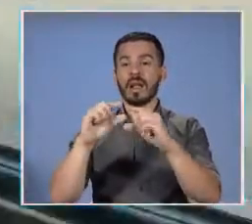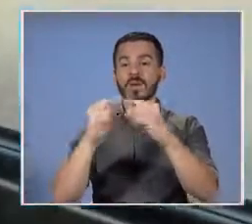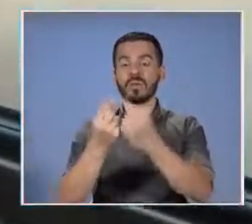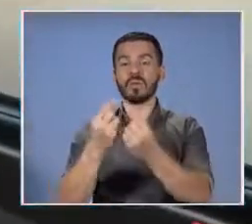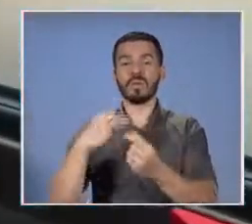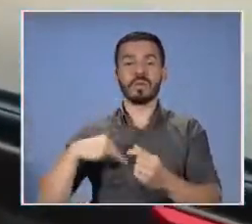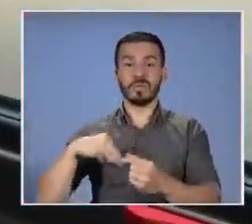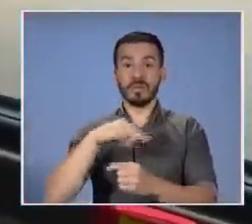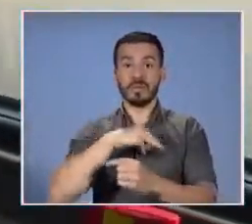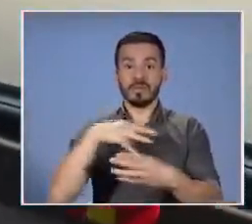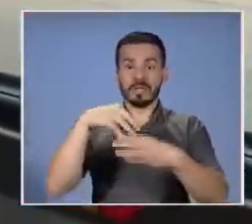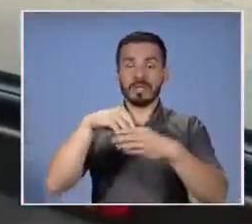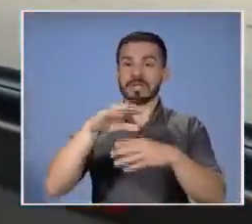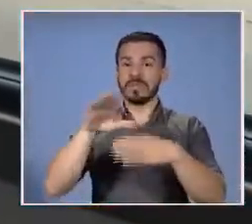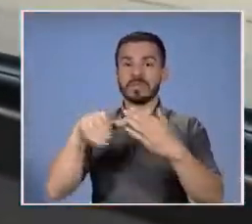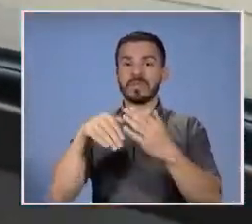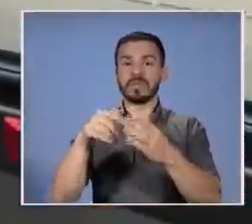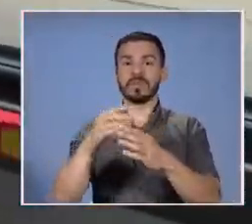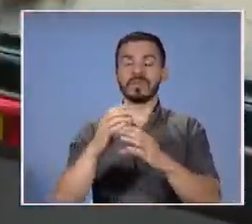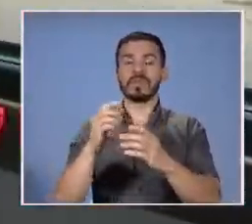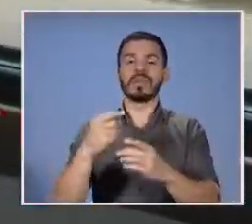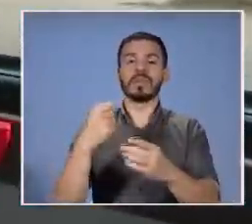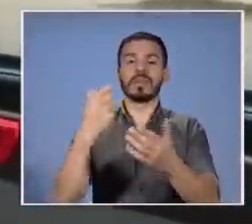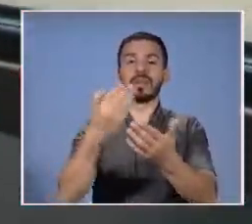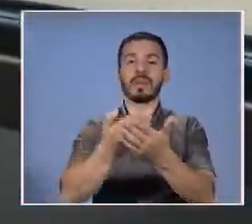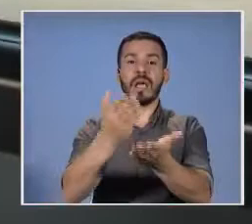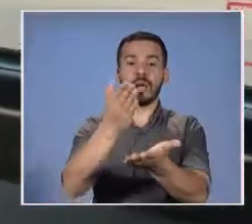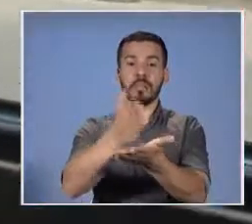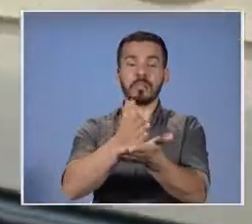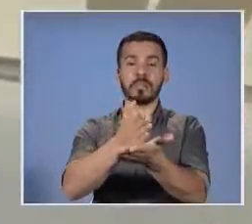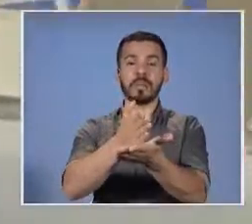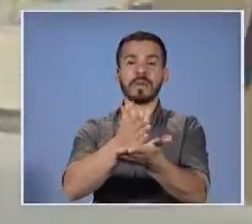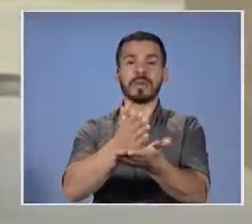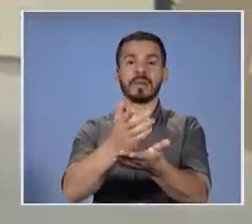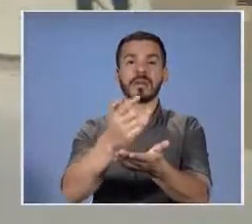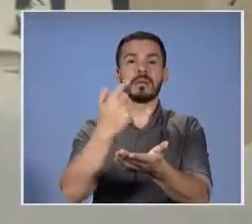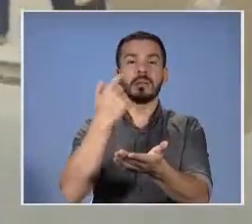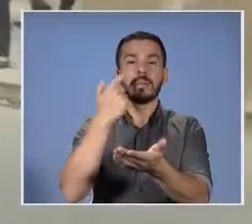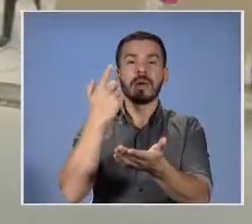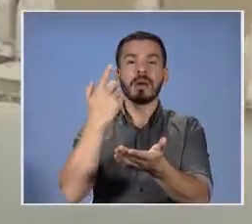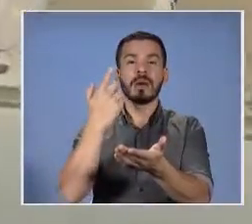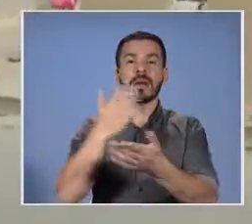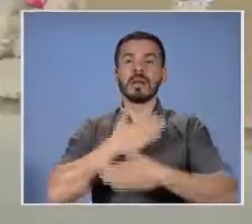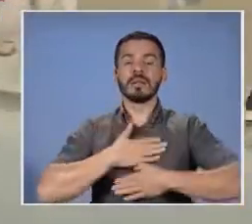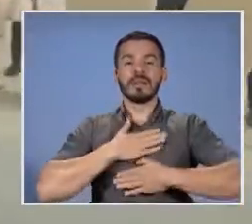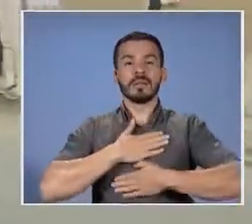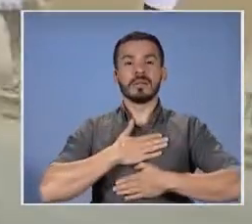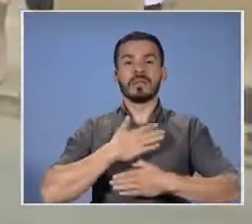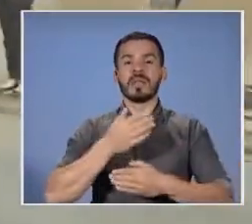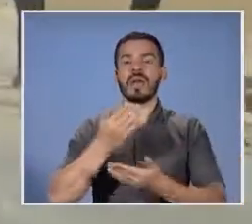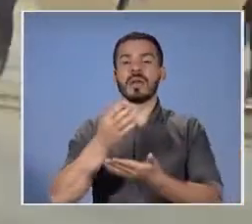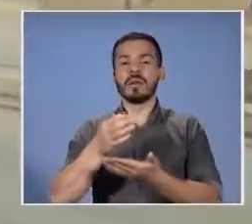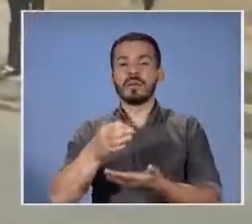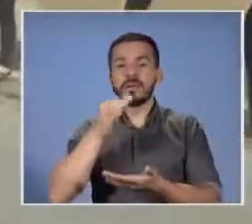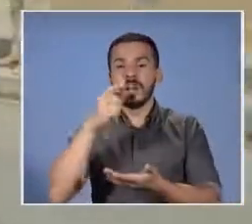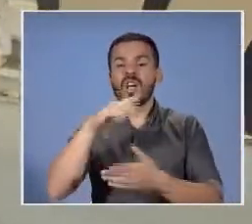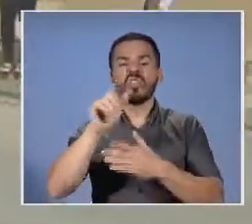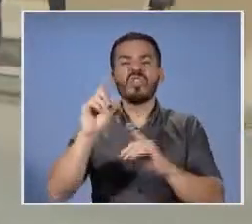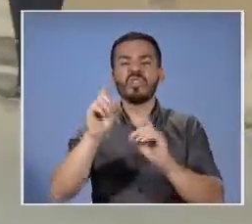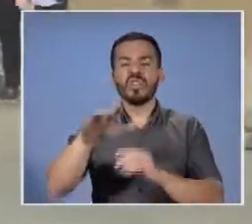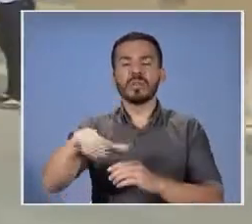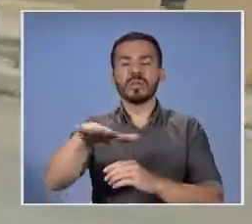al presidente electo Carlos Alvarado que está en una parada para disfrutar de un hotel en el Teatro